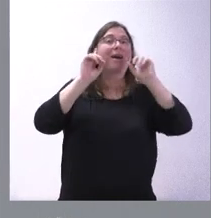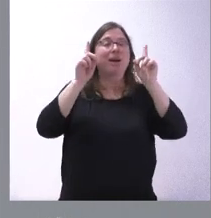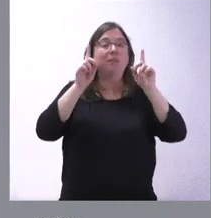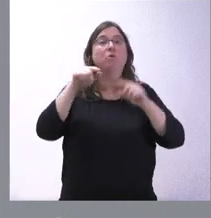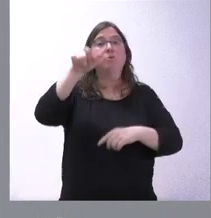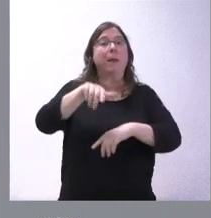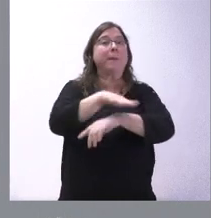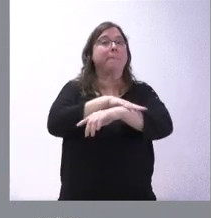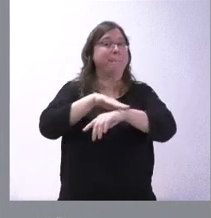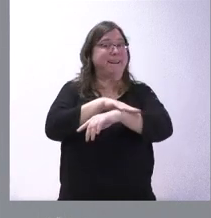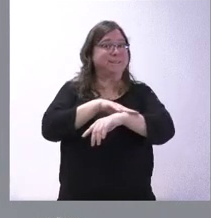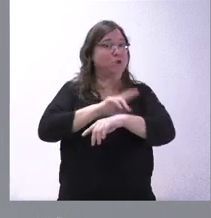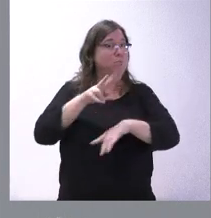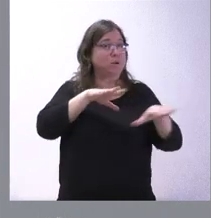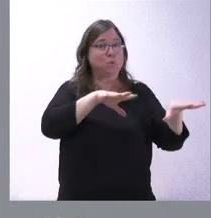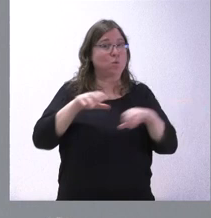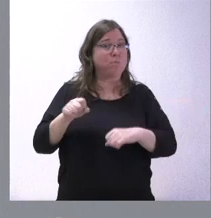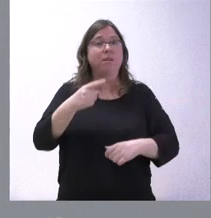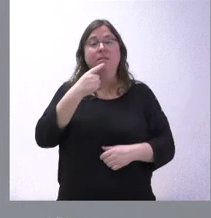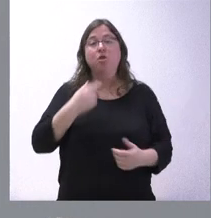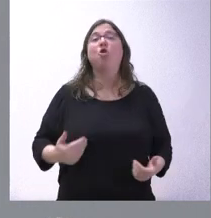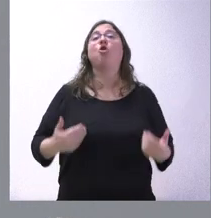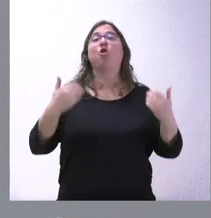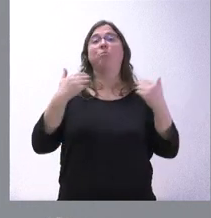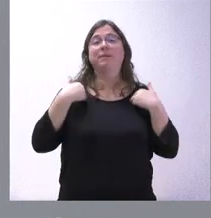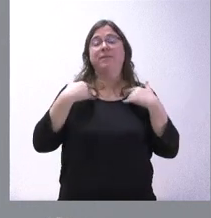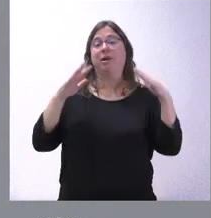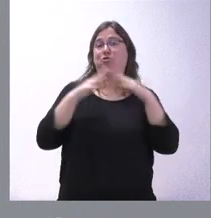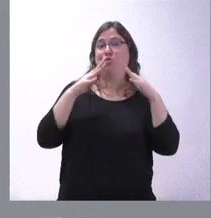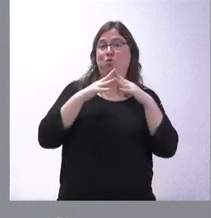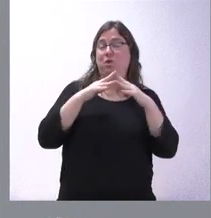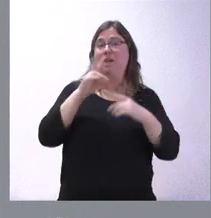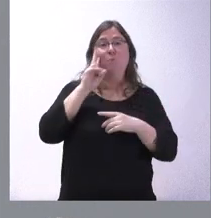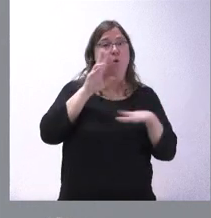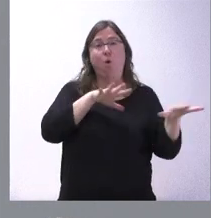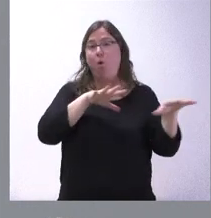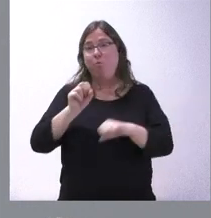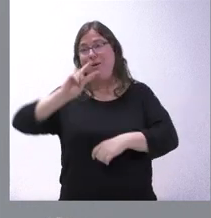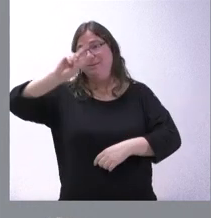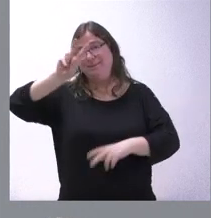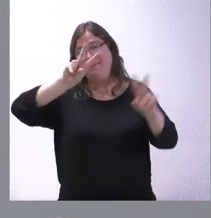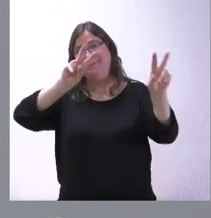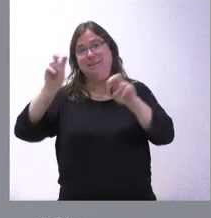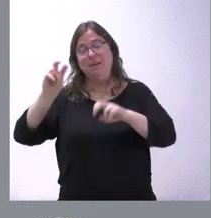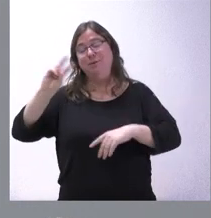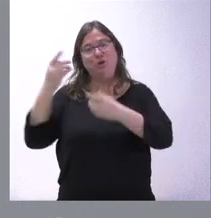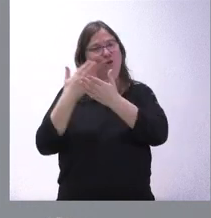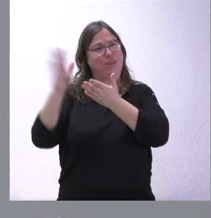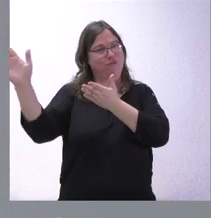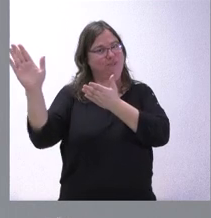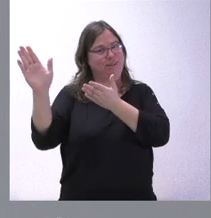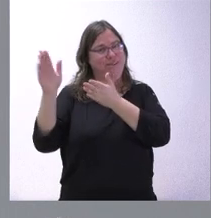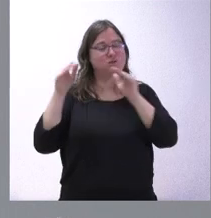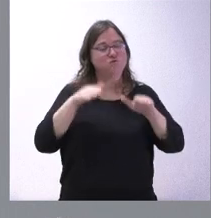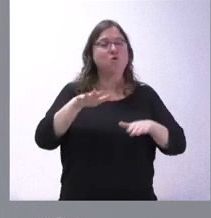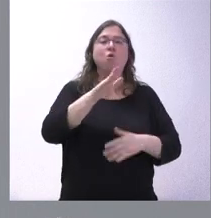ministros que está más ocupado, como usted dice, es el que tiene competencias en materia de infraestructuras, que le vemos ocupado en unos temas muy distintos de lo que preocupa a la